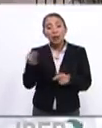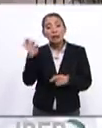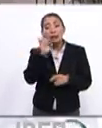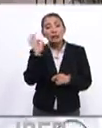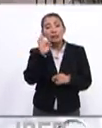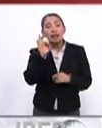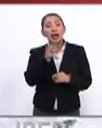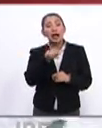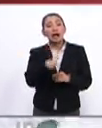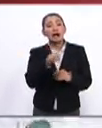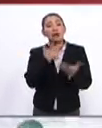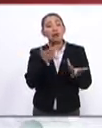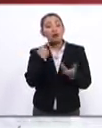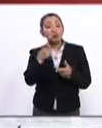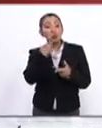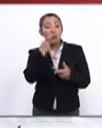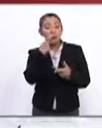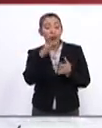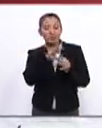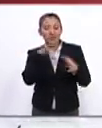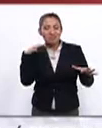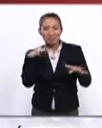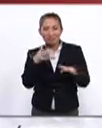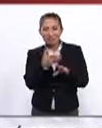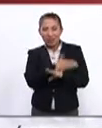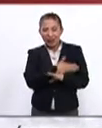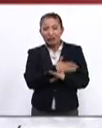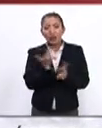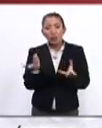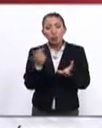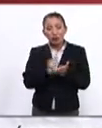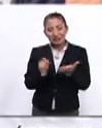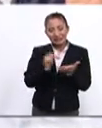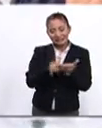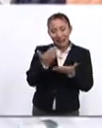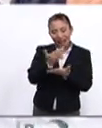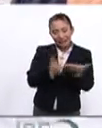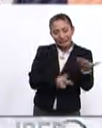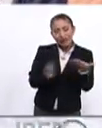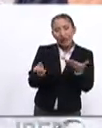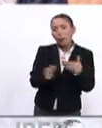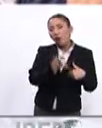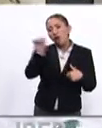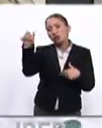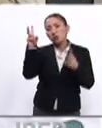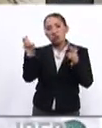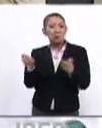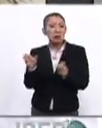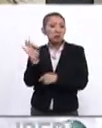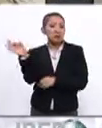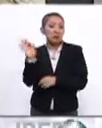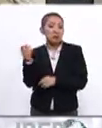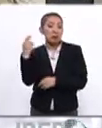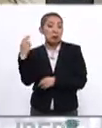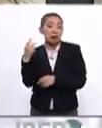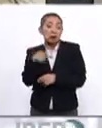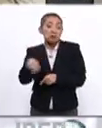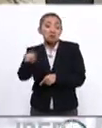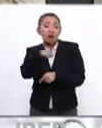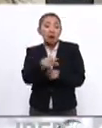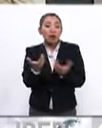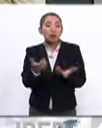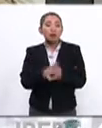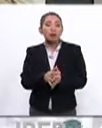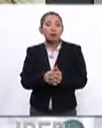vez el rompa ese discurso previamente redactado pudiera hablar de otros temas que de igual manera serían